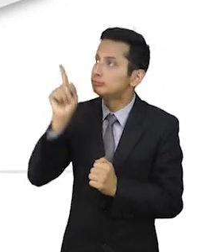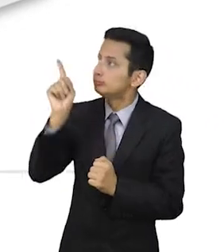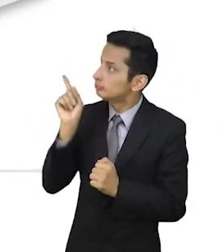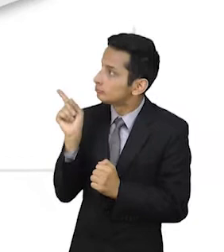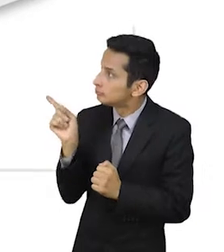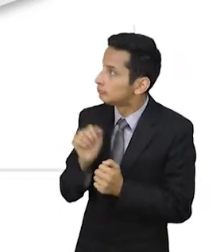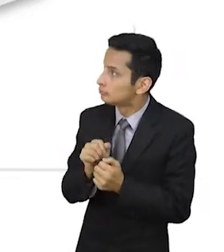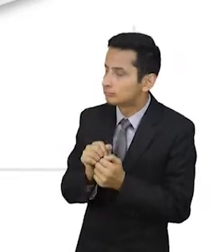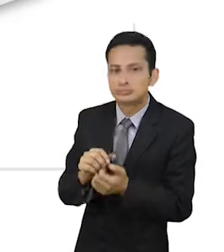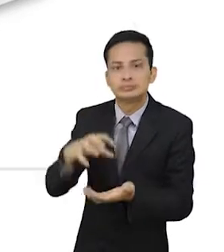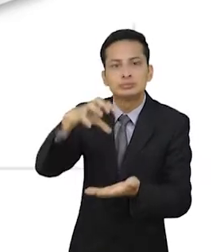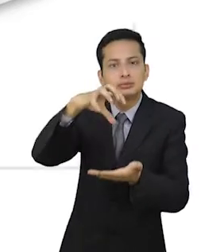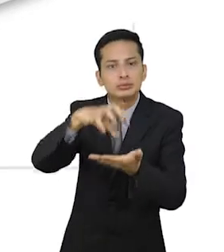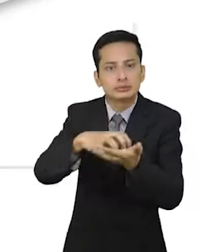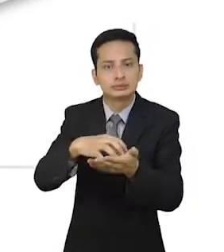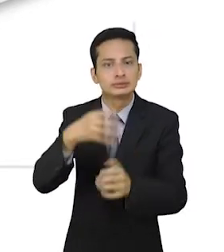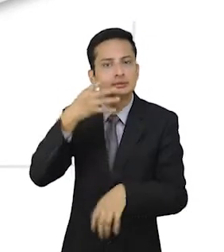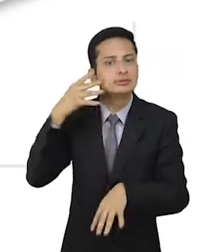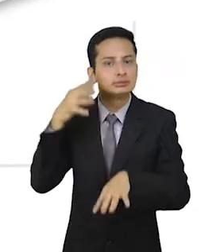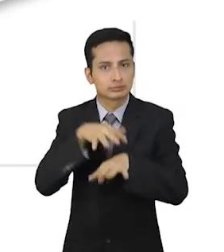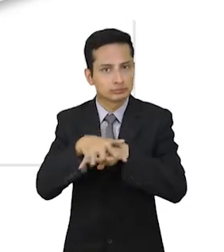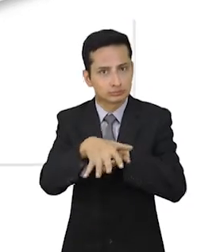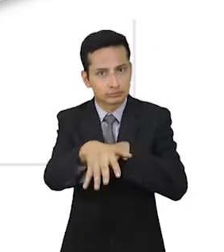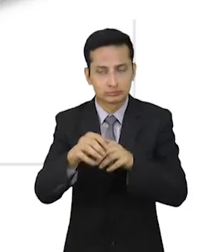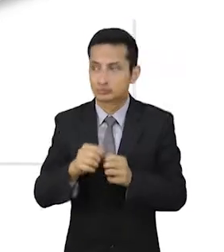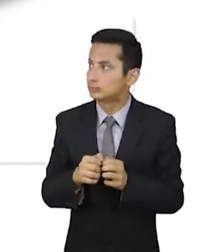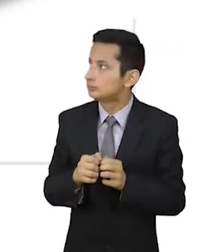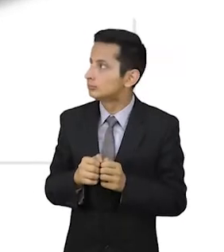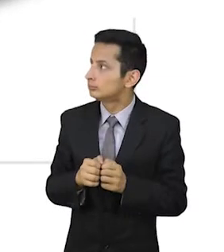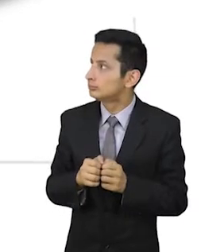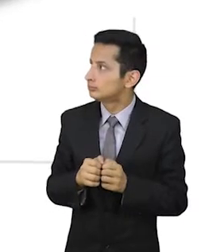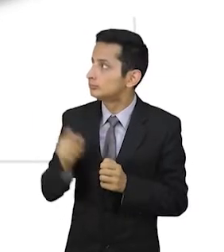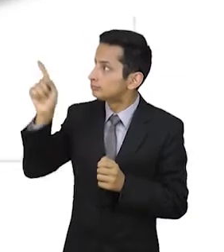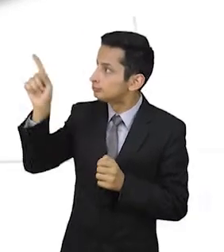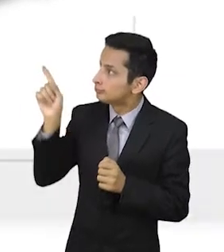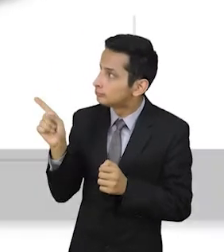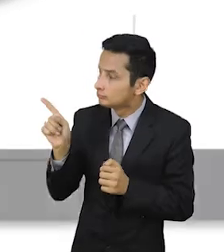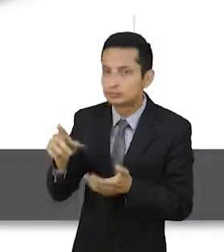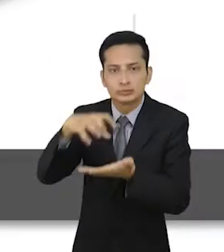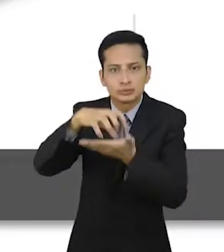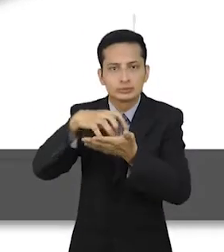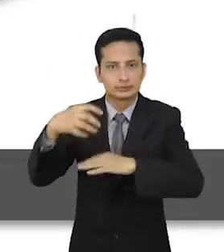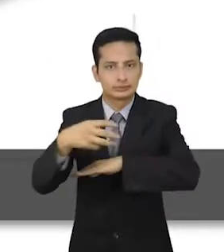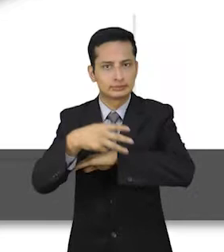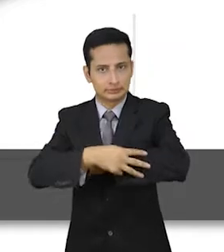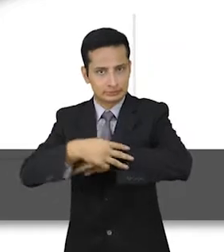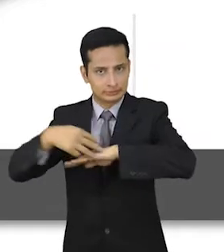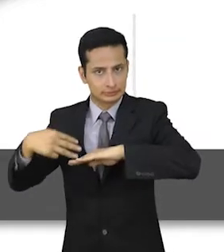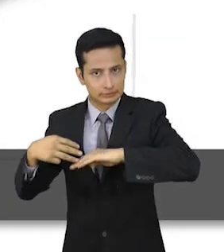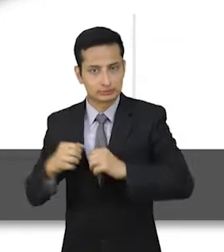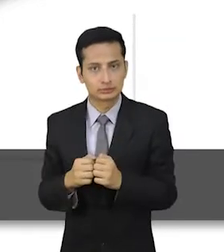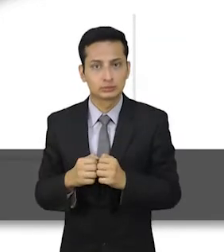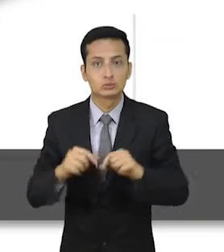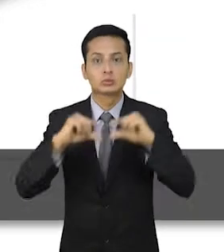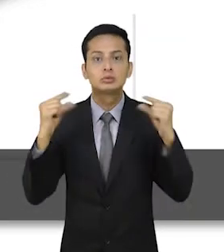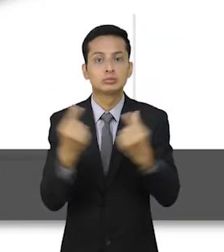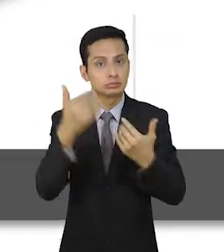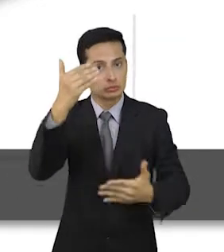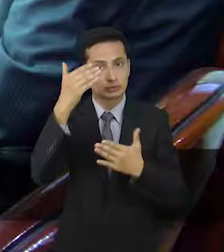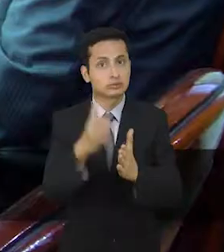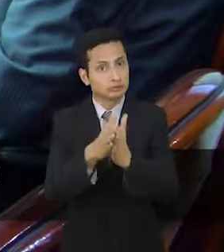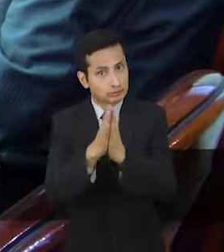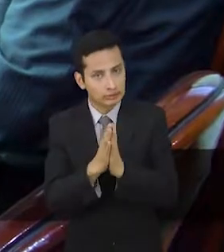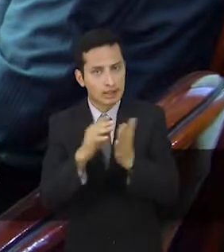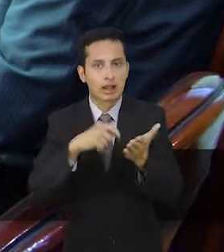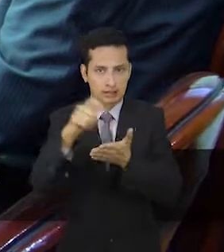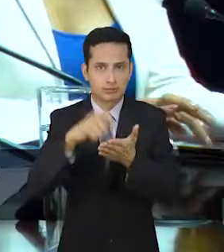la provincia de Zamora Chinchipe, de las parroquias del Cantón Mera, de la provincia de Pastaza solicitadas por organizaciones políticas.